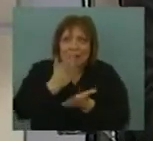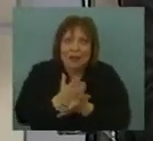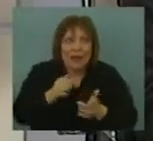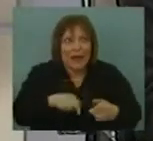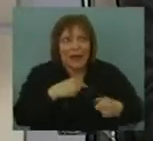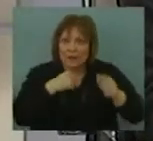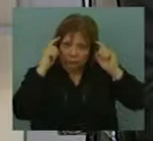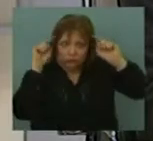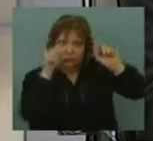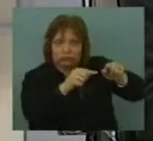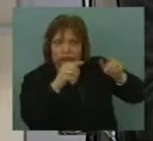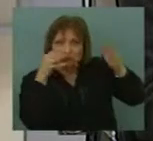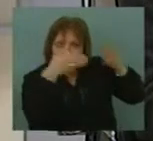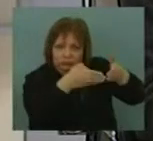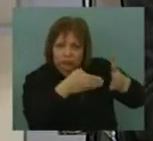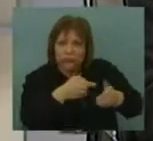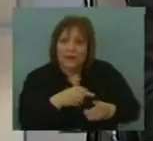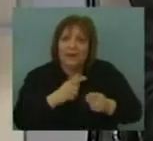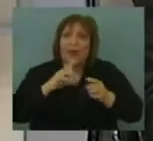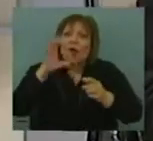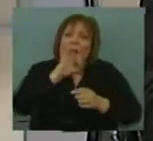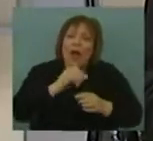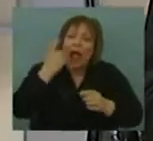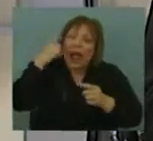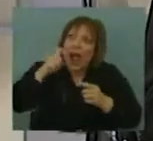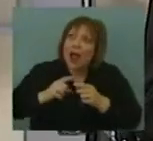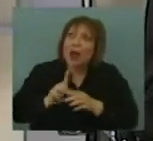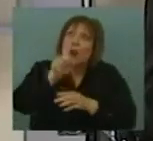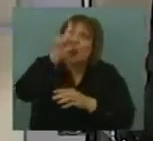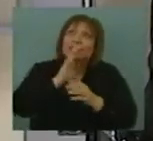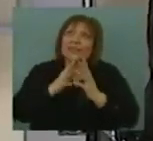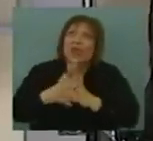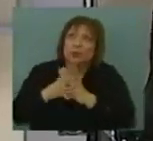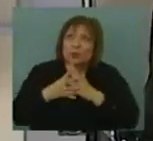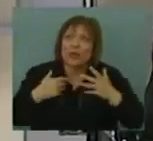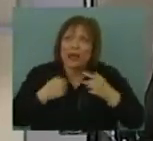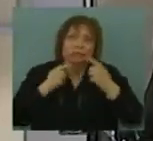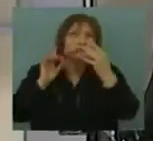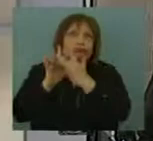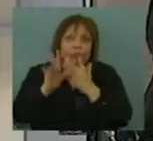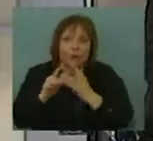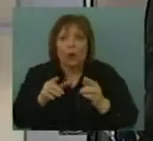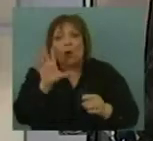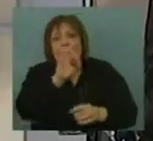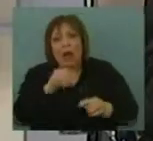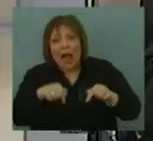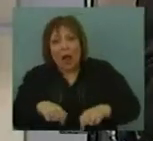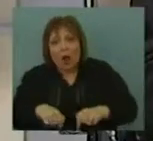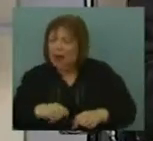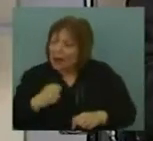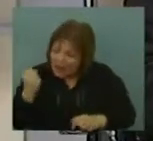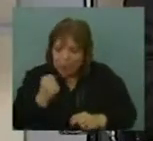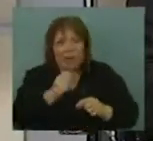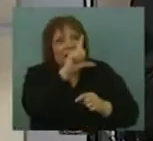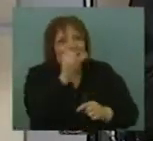algunas veces con una idea más de relacionarse directamente con el norte y otras veces, como ahora, enfatizando la región. Entonces,